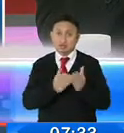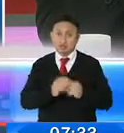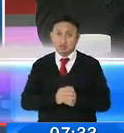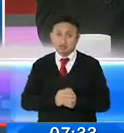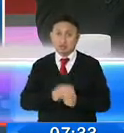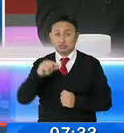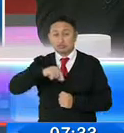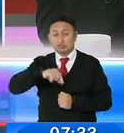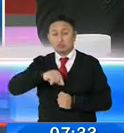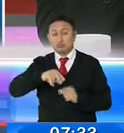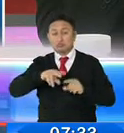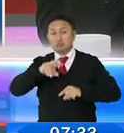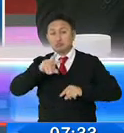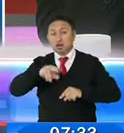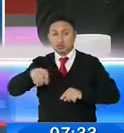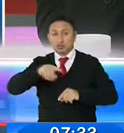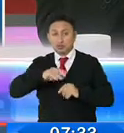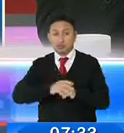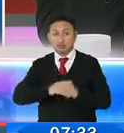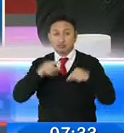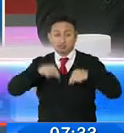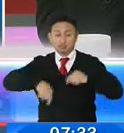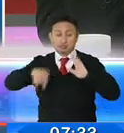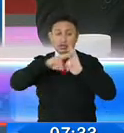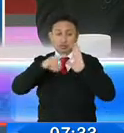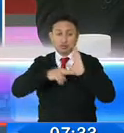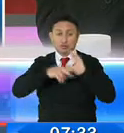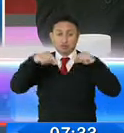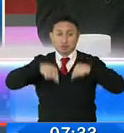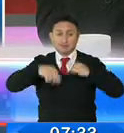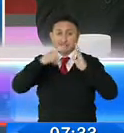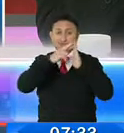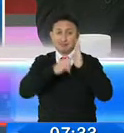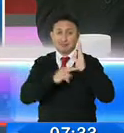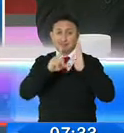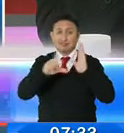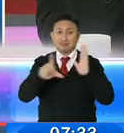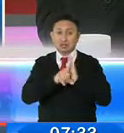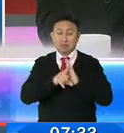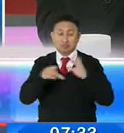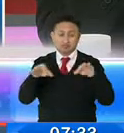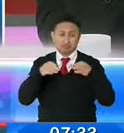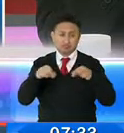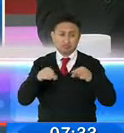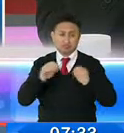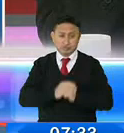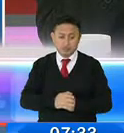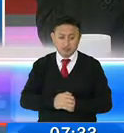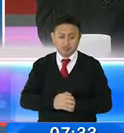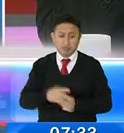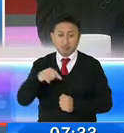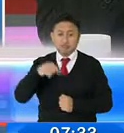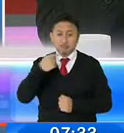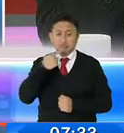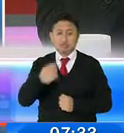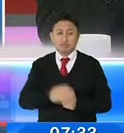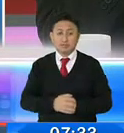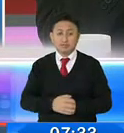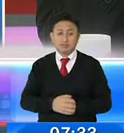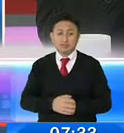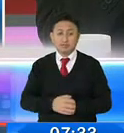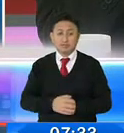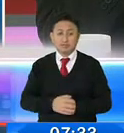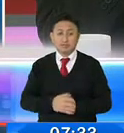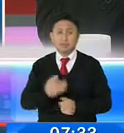Hay ciertos parámetros que están incluidos dentro del reglamento a la ley de simplificación en donde se establece qué